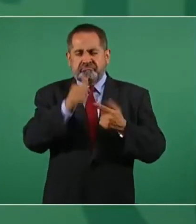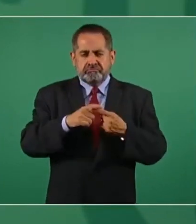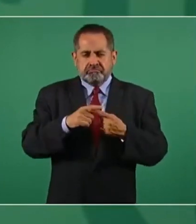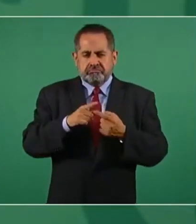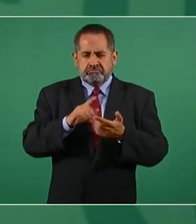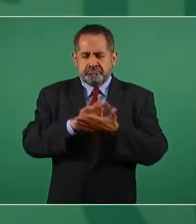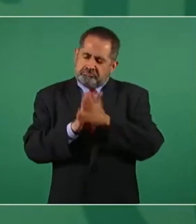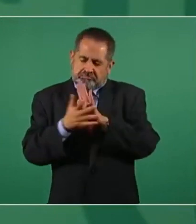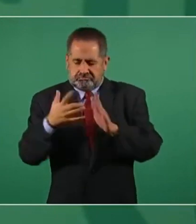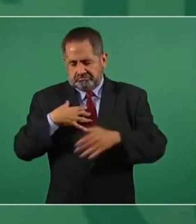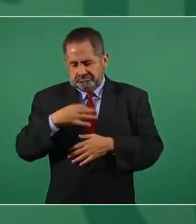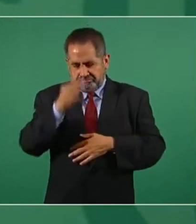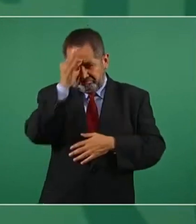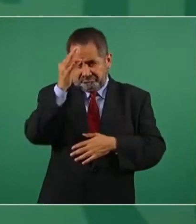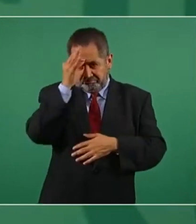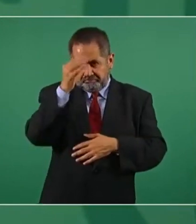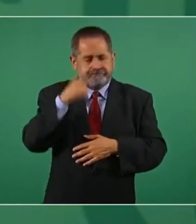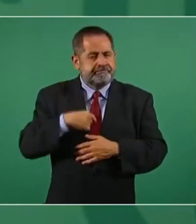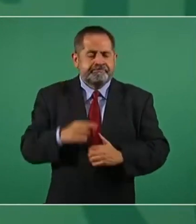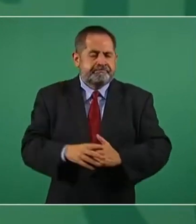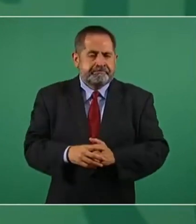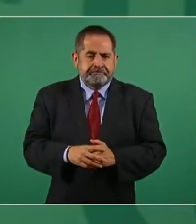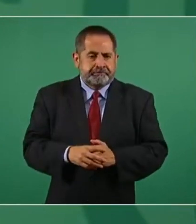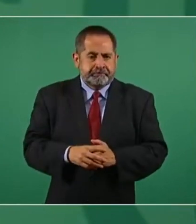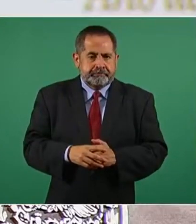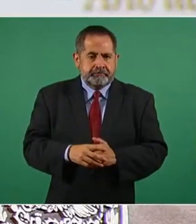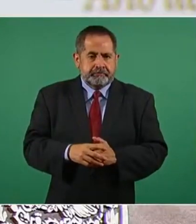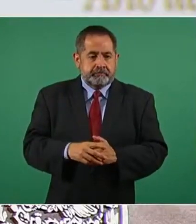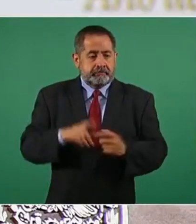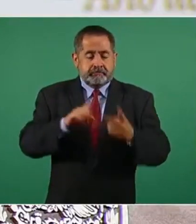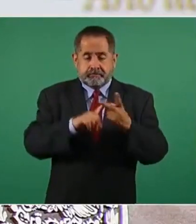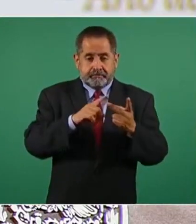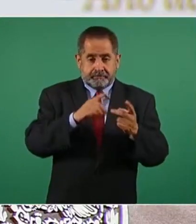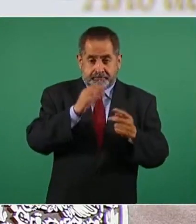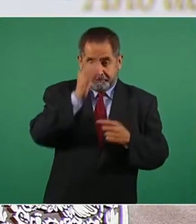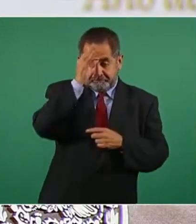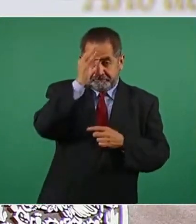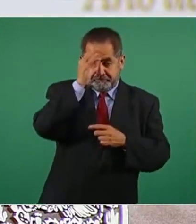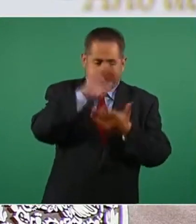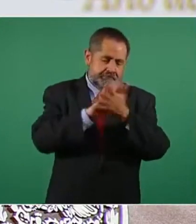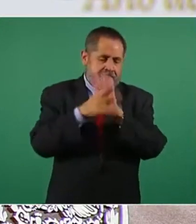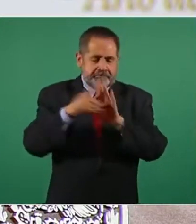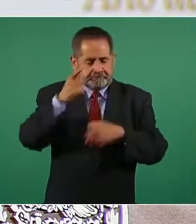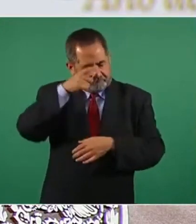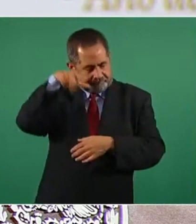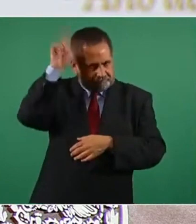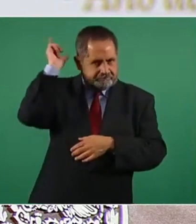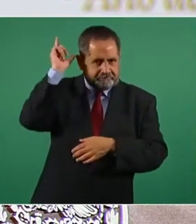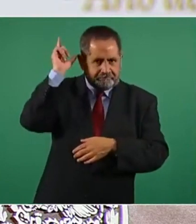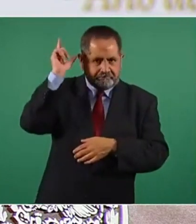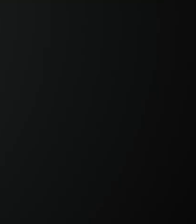atonta a los inteligentes y a los tontos los vuelve locos.